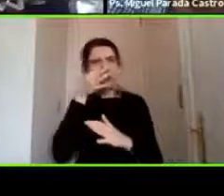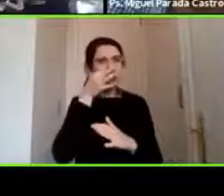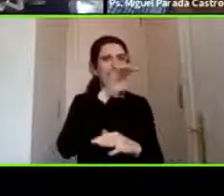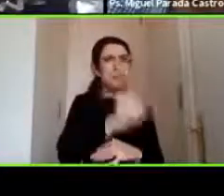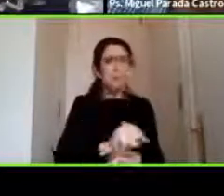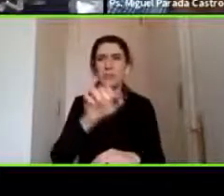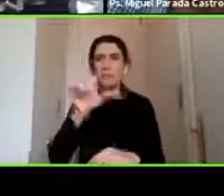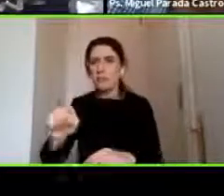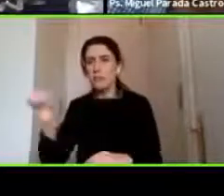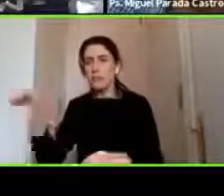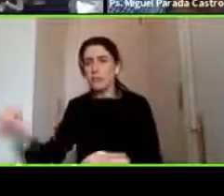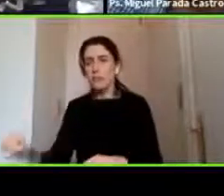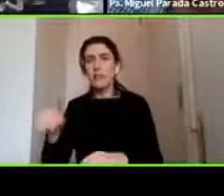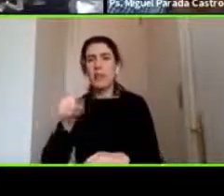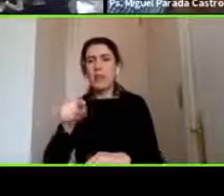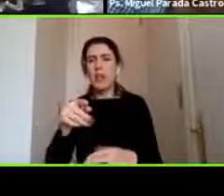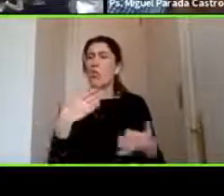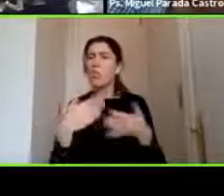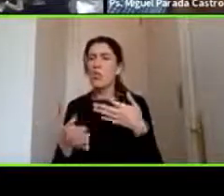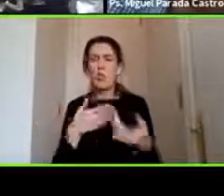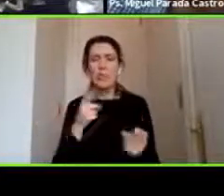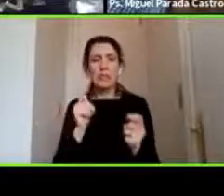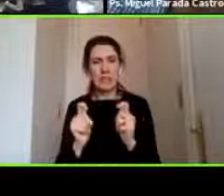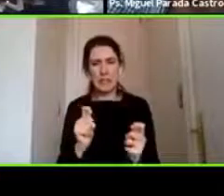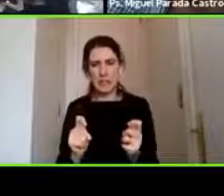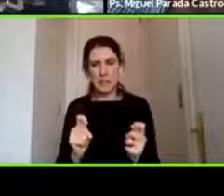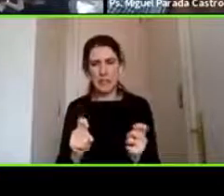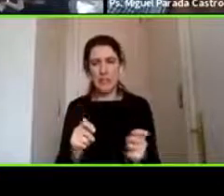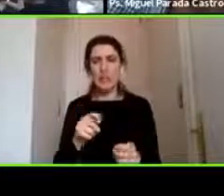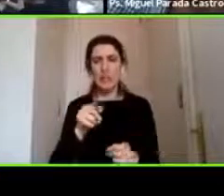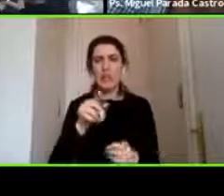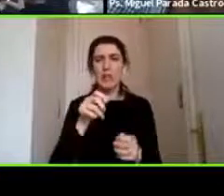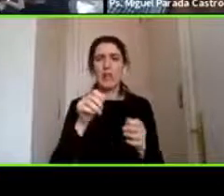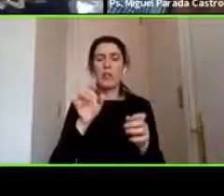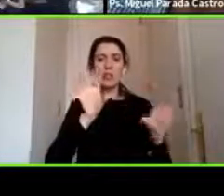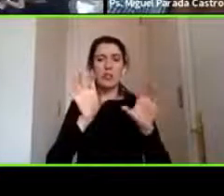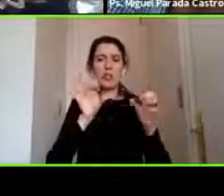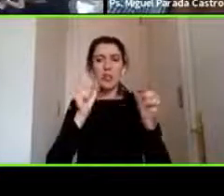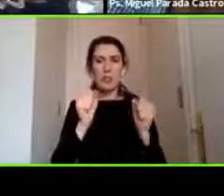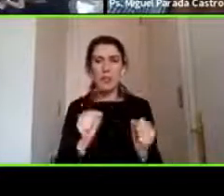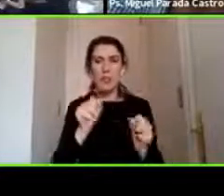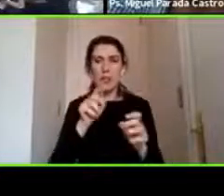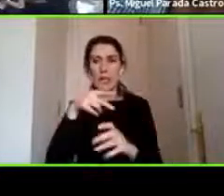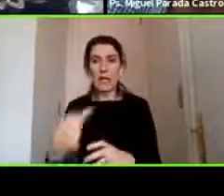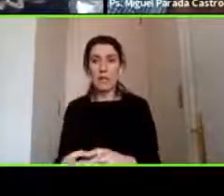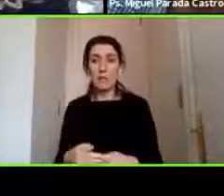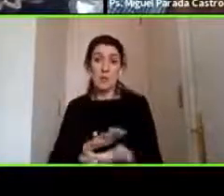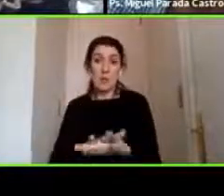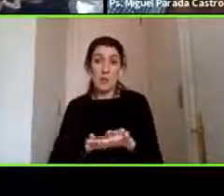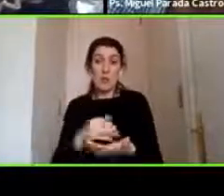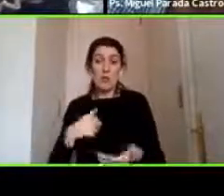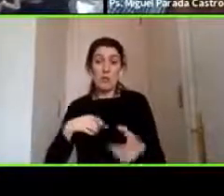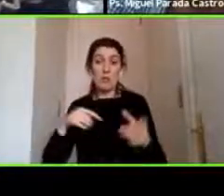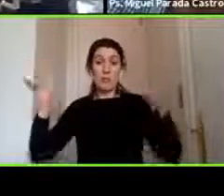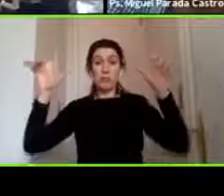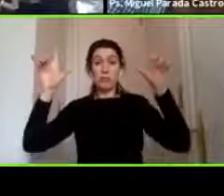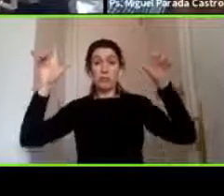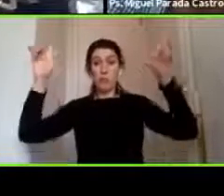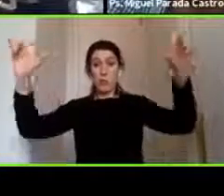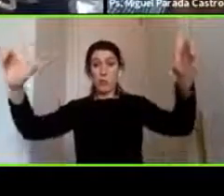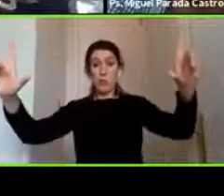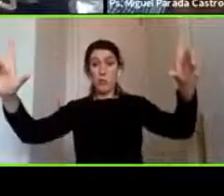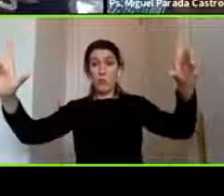puntos críticos de mi hogar donde tal vez se pueden caer las cosas por ejemplo yo no tengo cuadro arriba de las